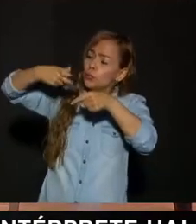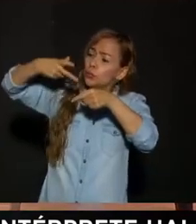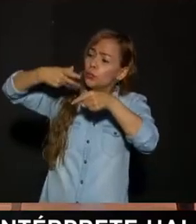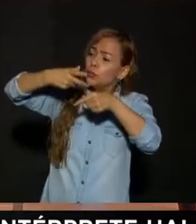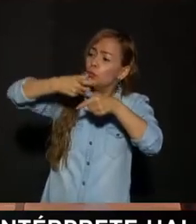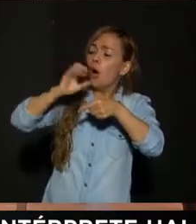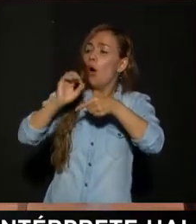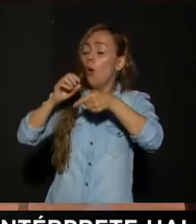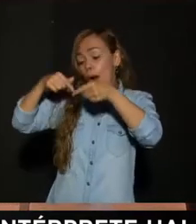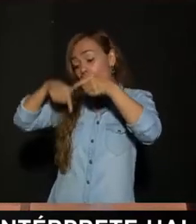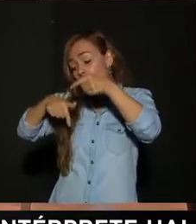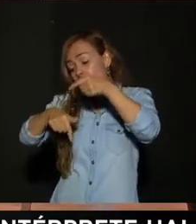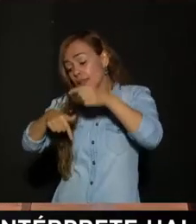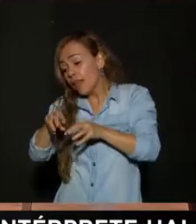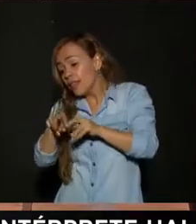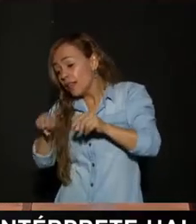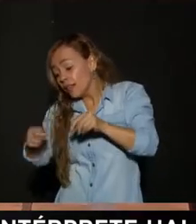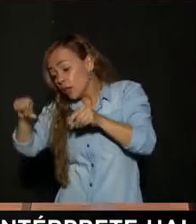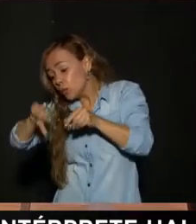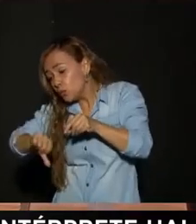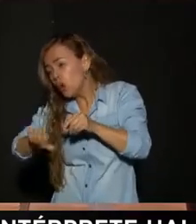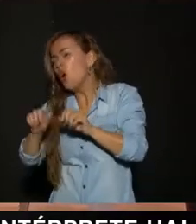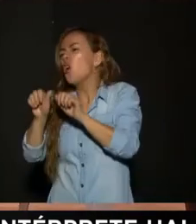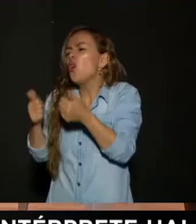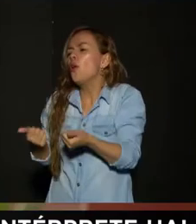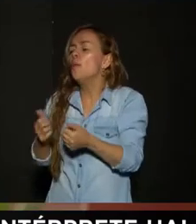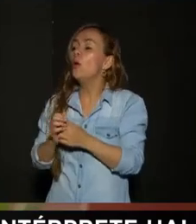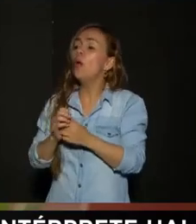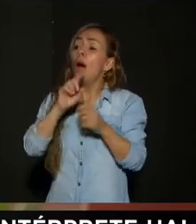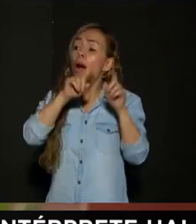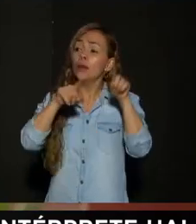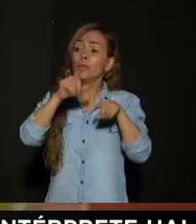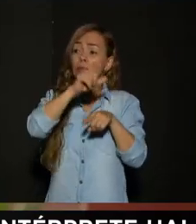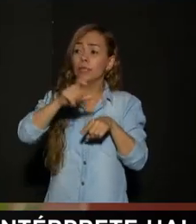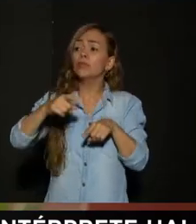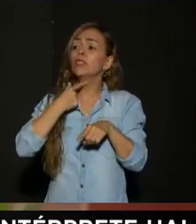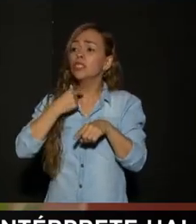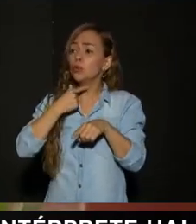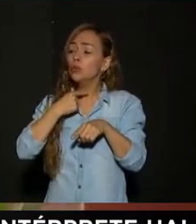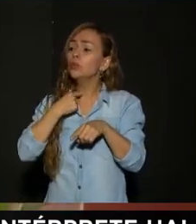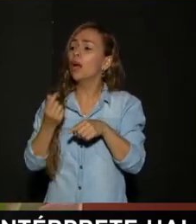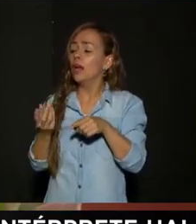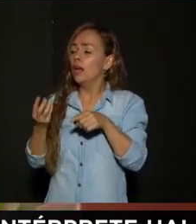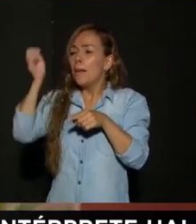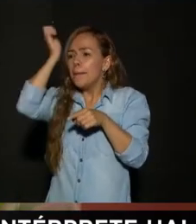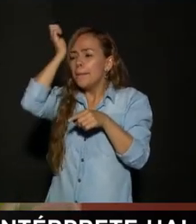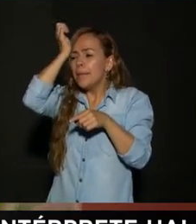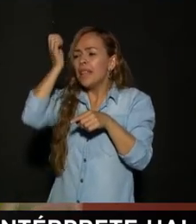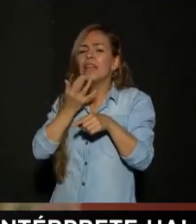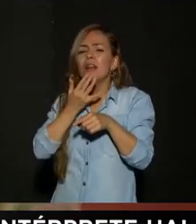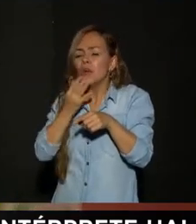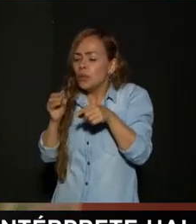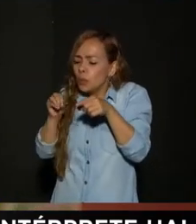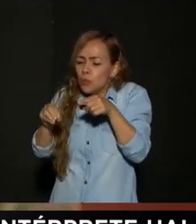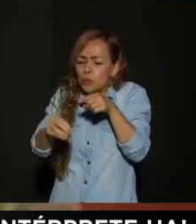Y también El tema Que mucha gente Le encanta Como pintar Las piedritas Que la acompañan Como darle